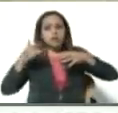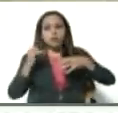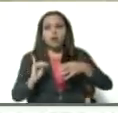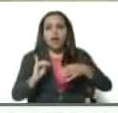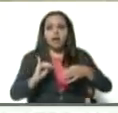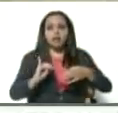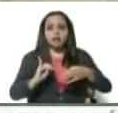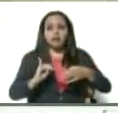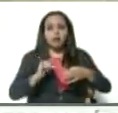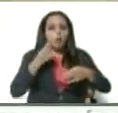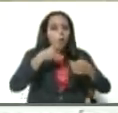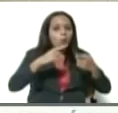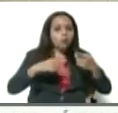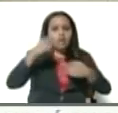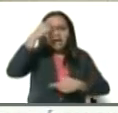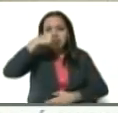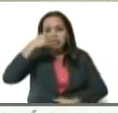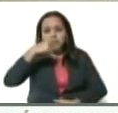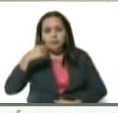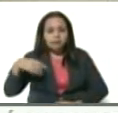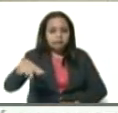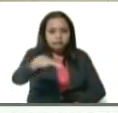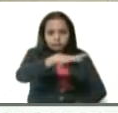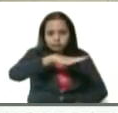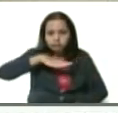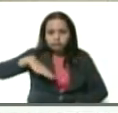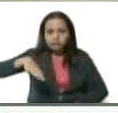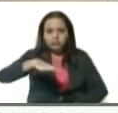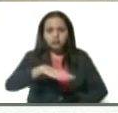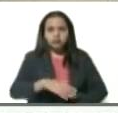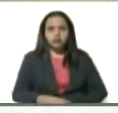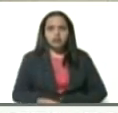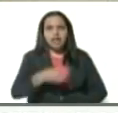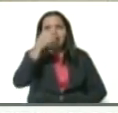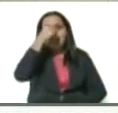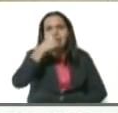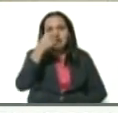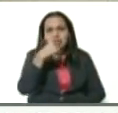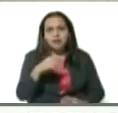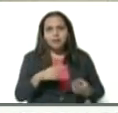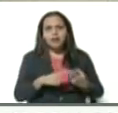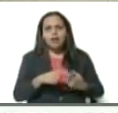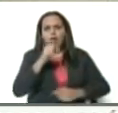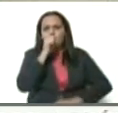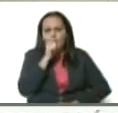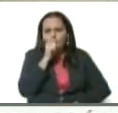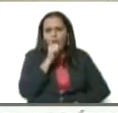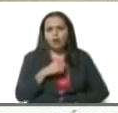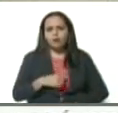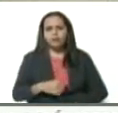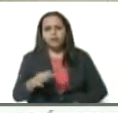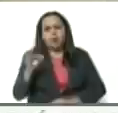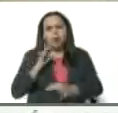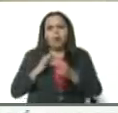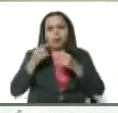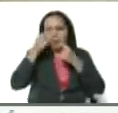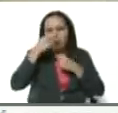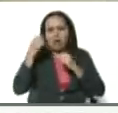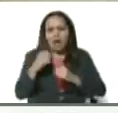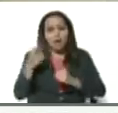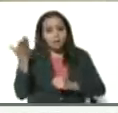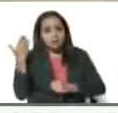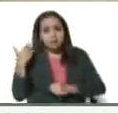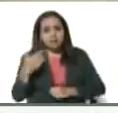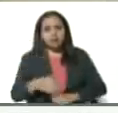por allí, otras gripes, corriendo por ahí, ¿verdad? La gripe, catarro, alergia, y me dio alergia fuerte